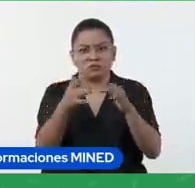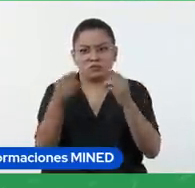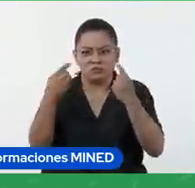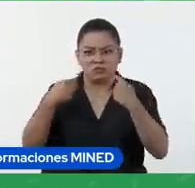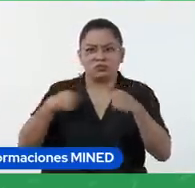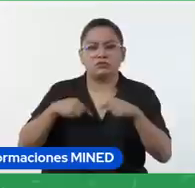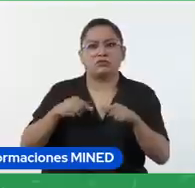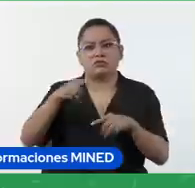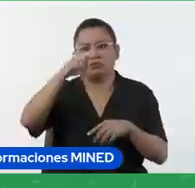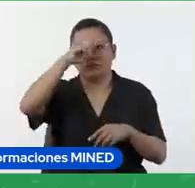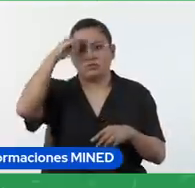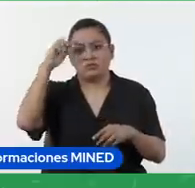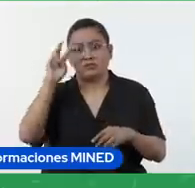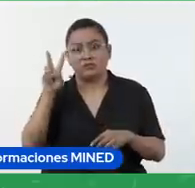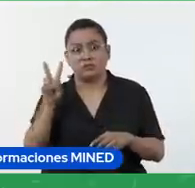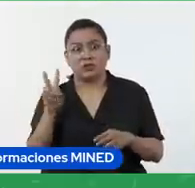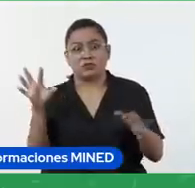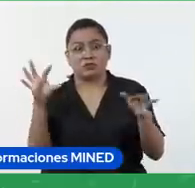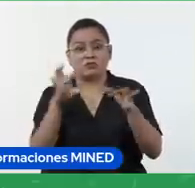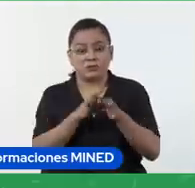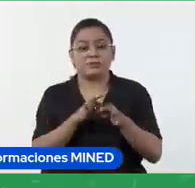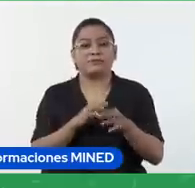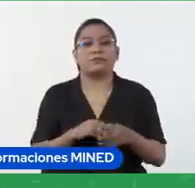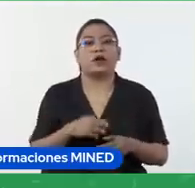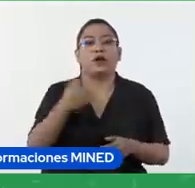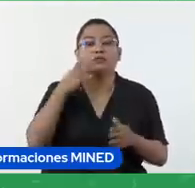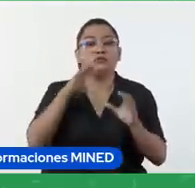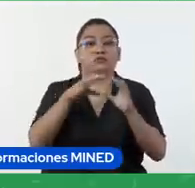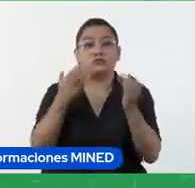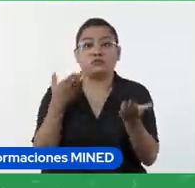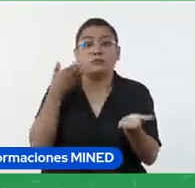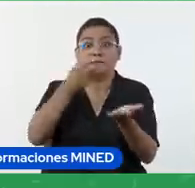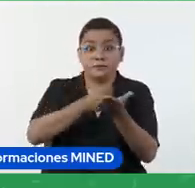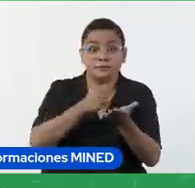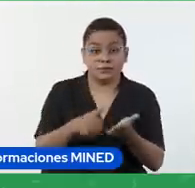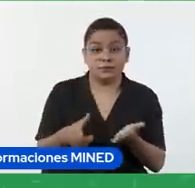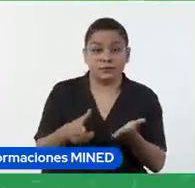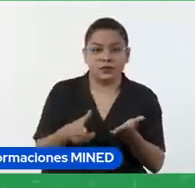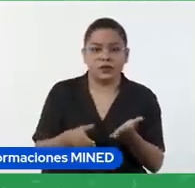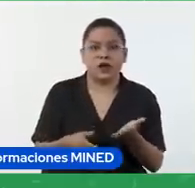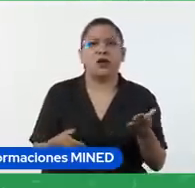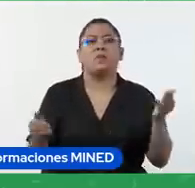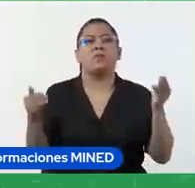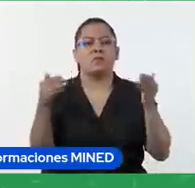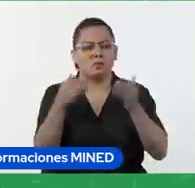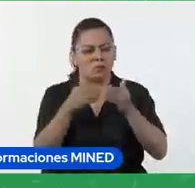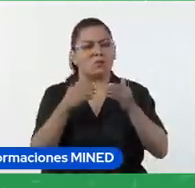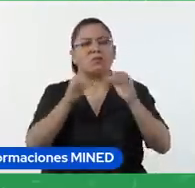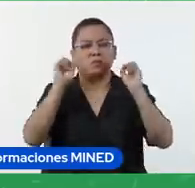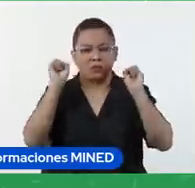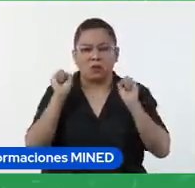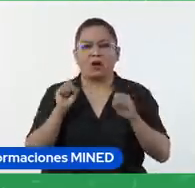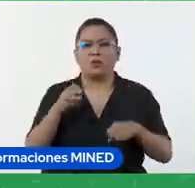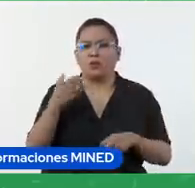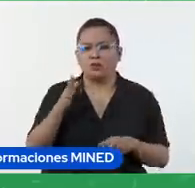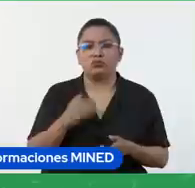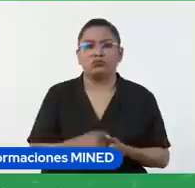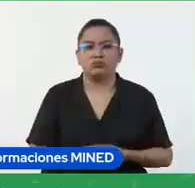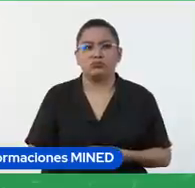ahora si estamos en una clase presencial de todas formas podemos utilizar esta herramienta